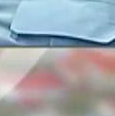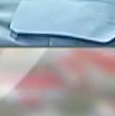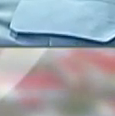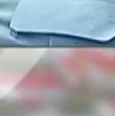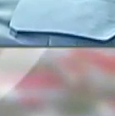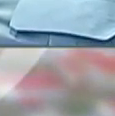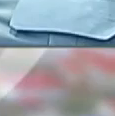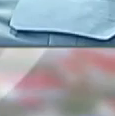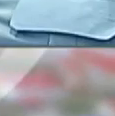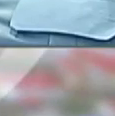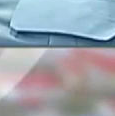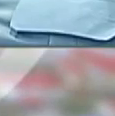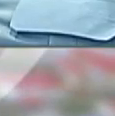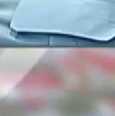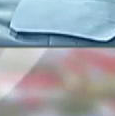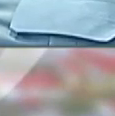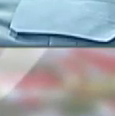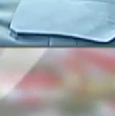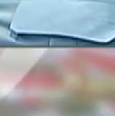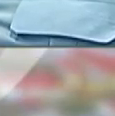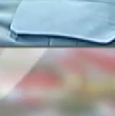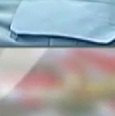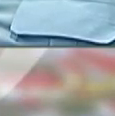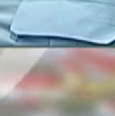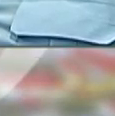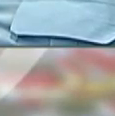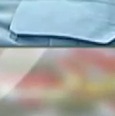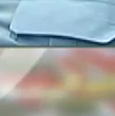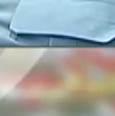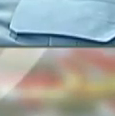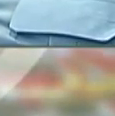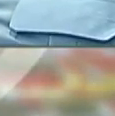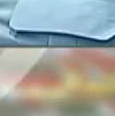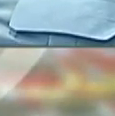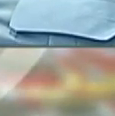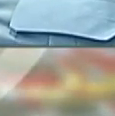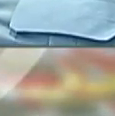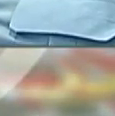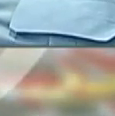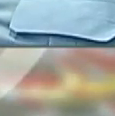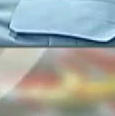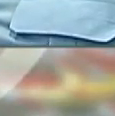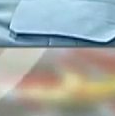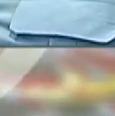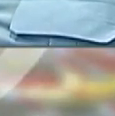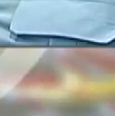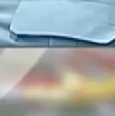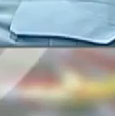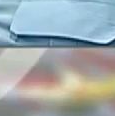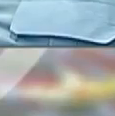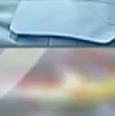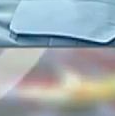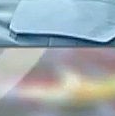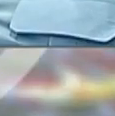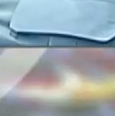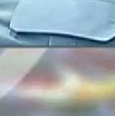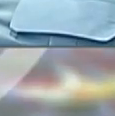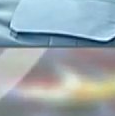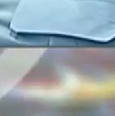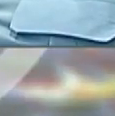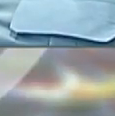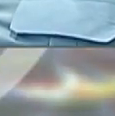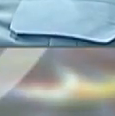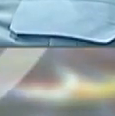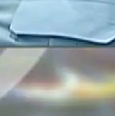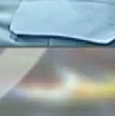Aquí está, va a tus manos directo. Ha aprobado los planes complementarios de abastecimiento y